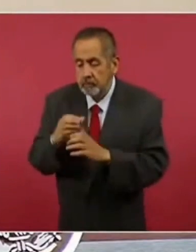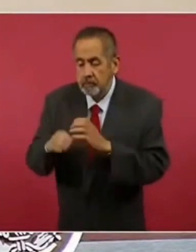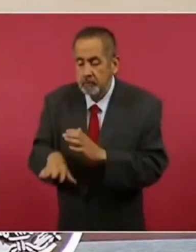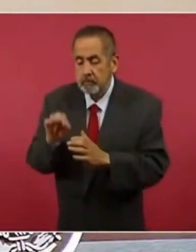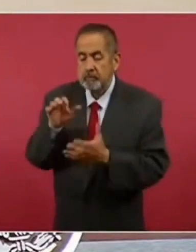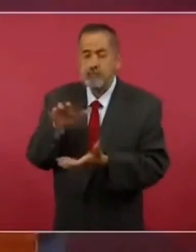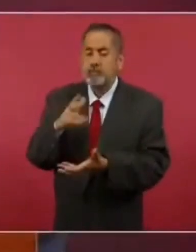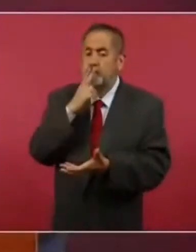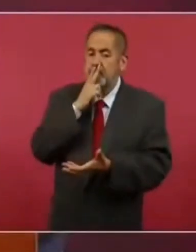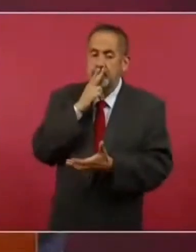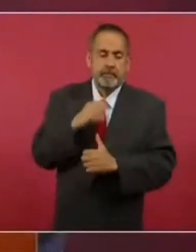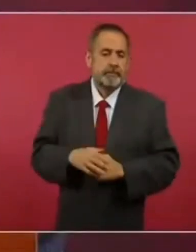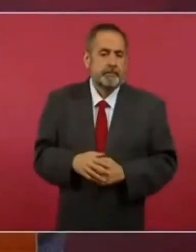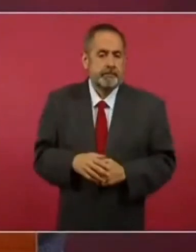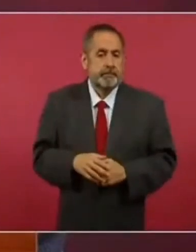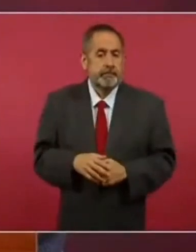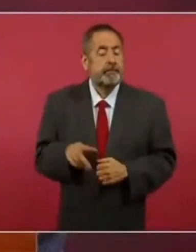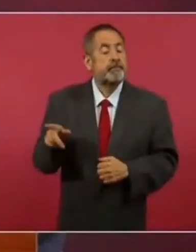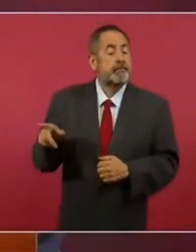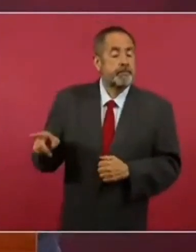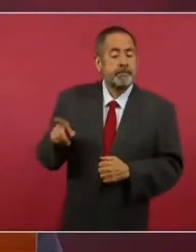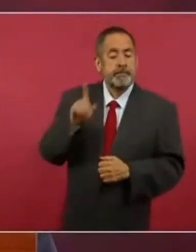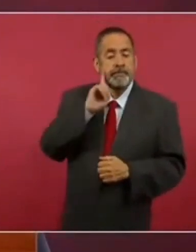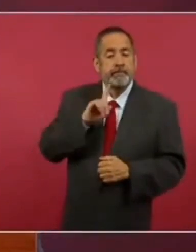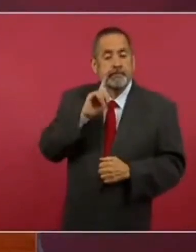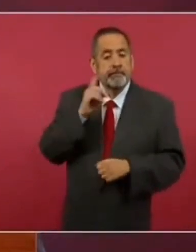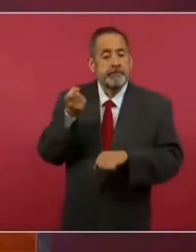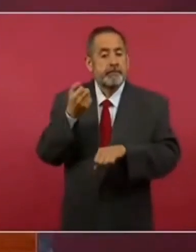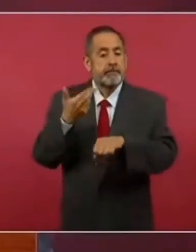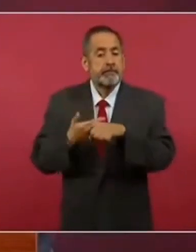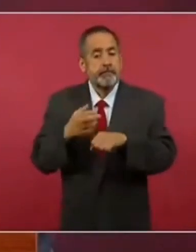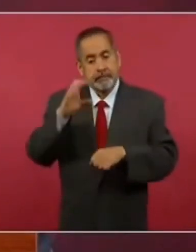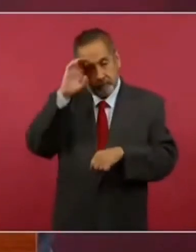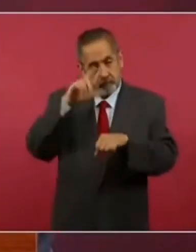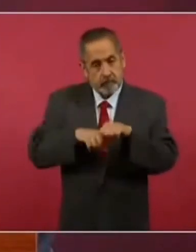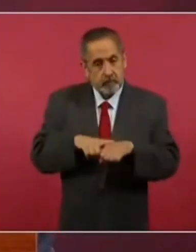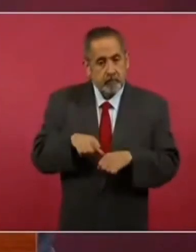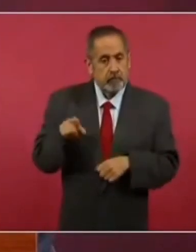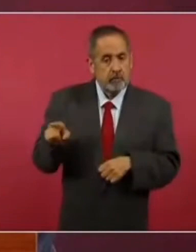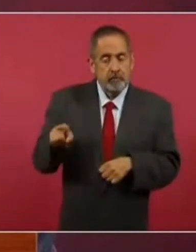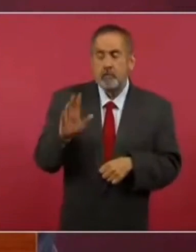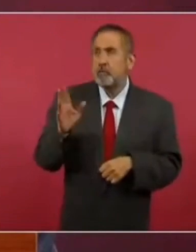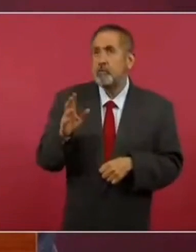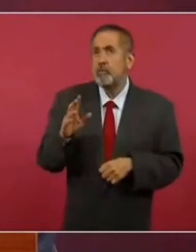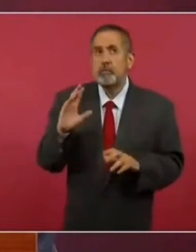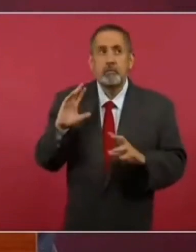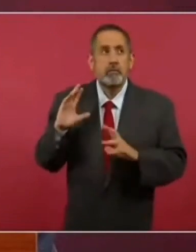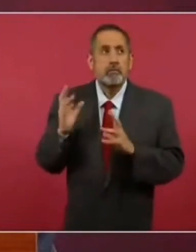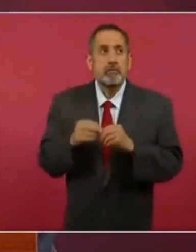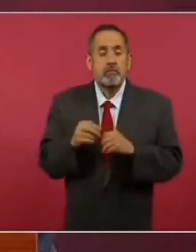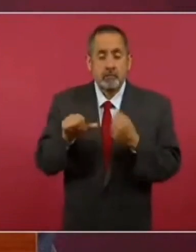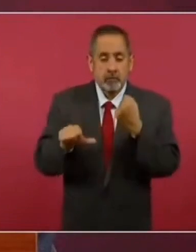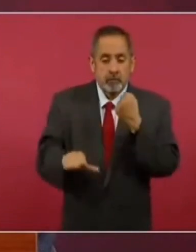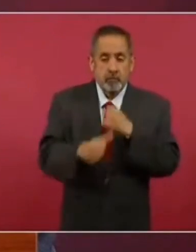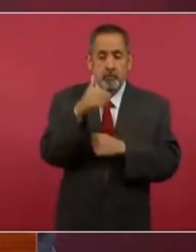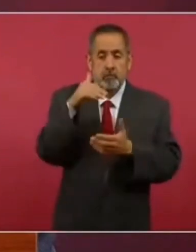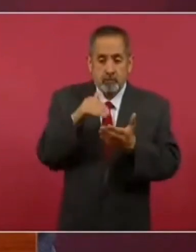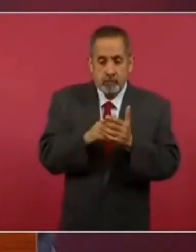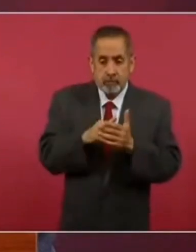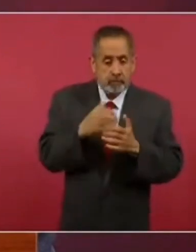ha anunciado la Secretaría de Cultura, en todo este sexenio llevamos más de 11.000 piezas